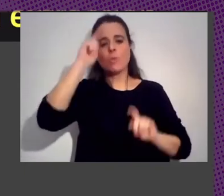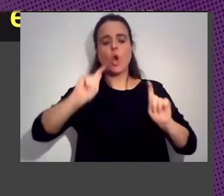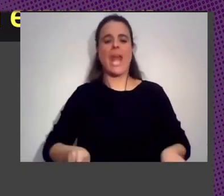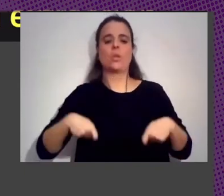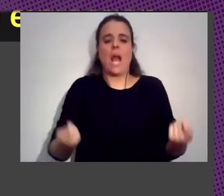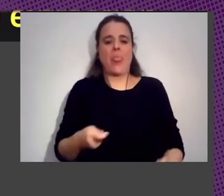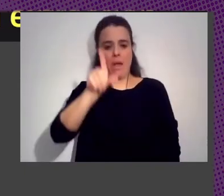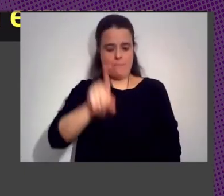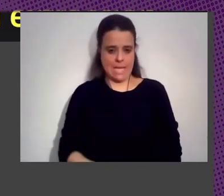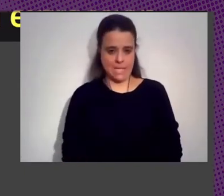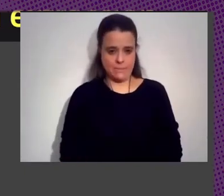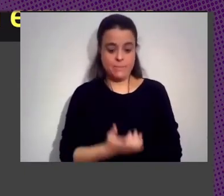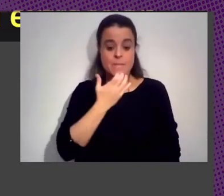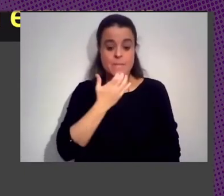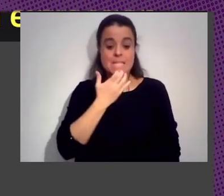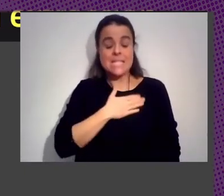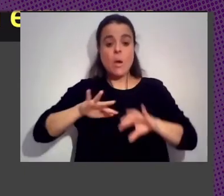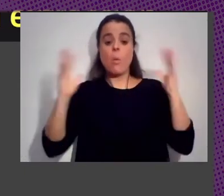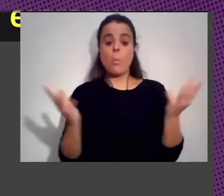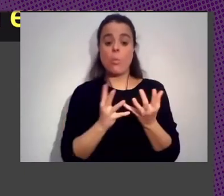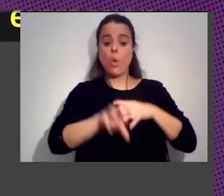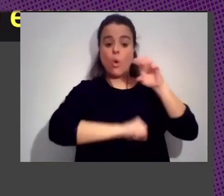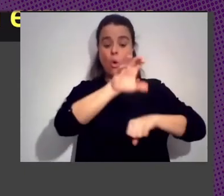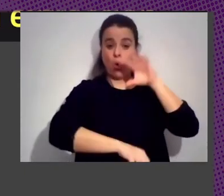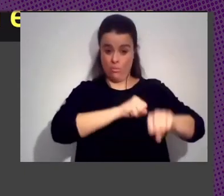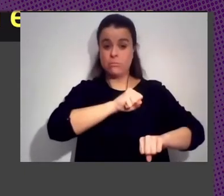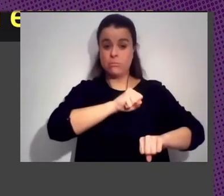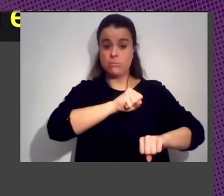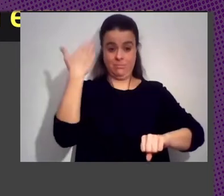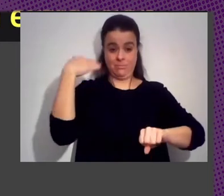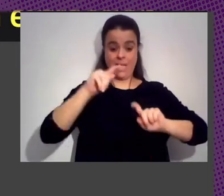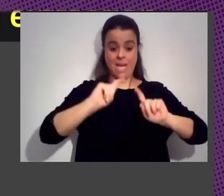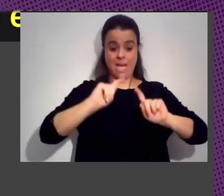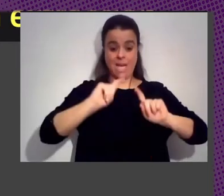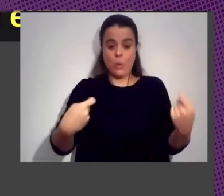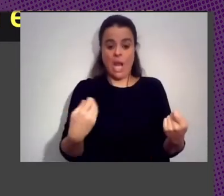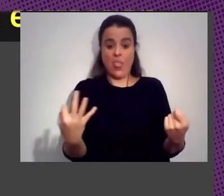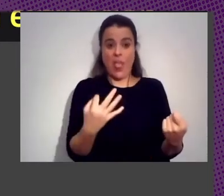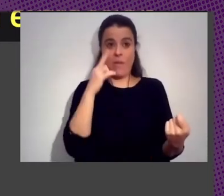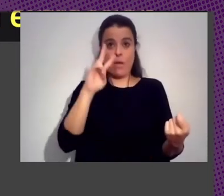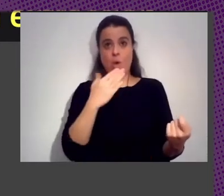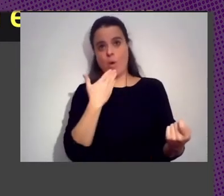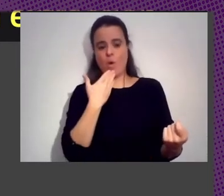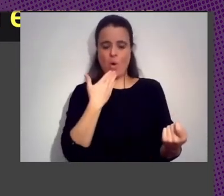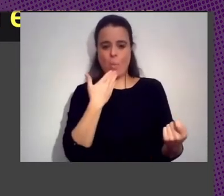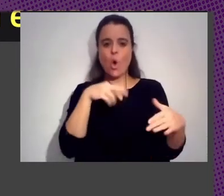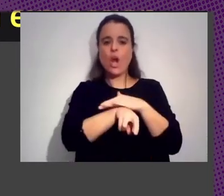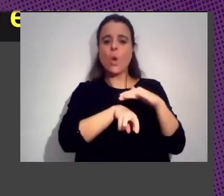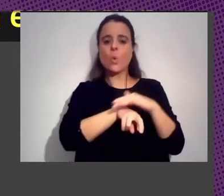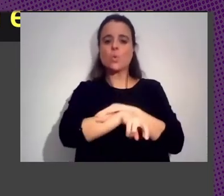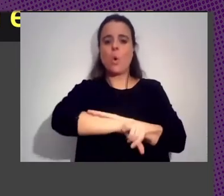Colonizar El Mundo La Naturaleza Se Tenía Que Enmarcar Como Un Recurso Barato Era